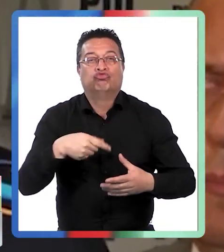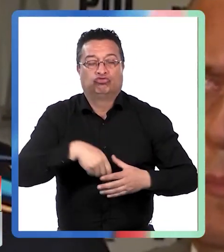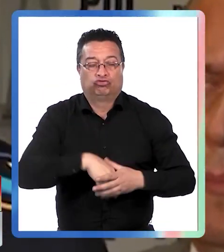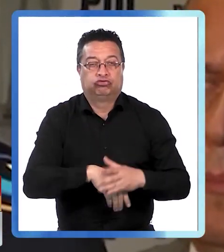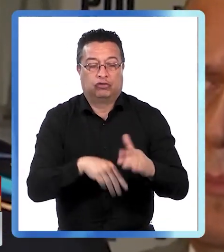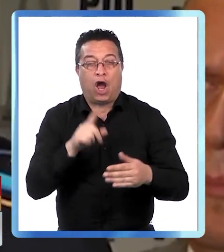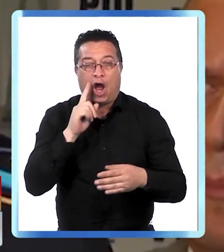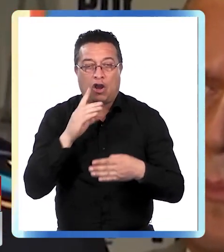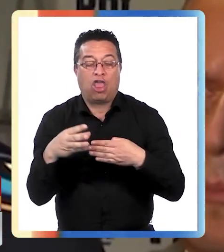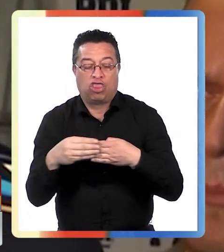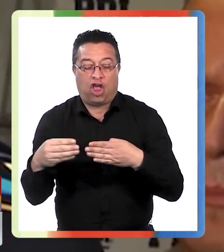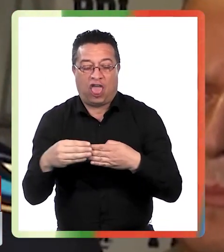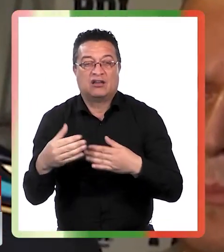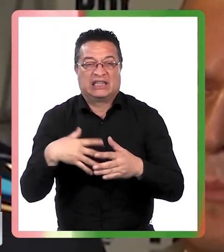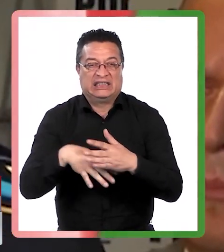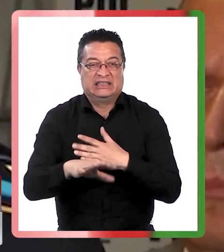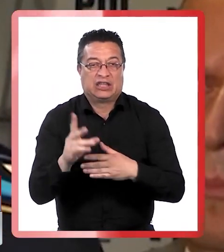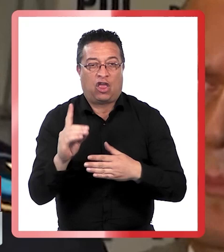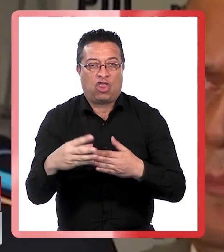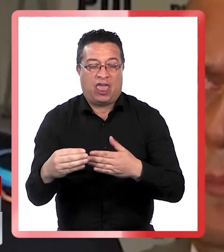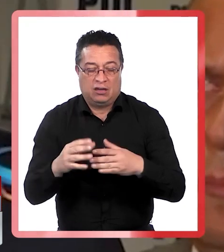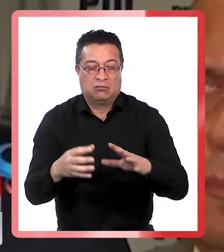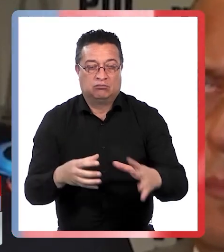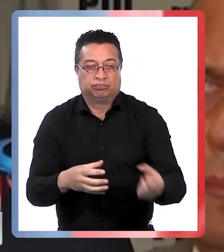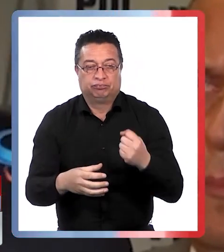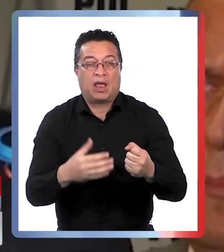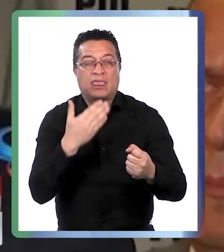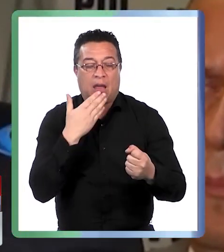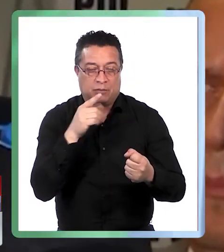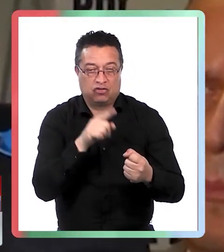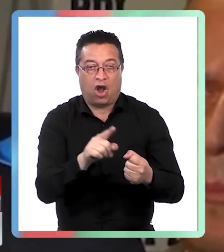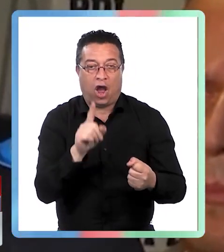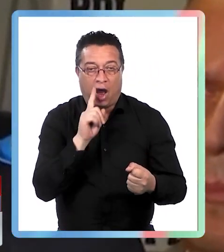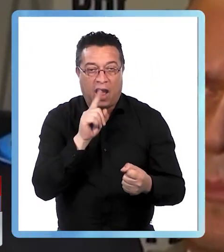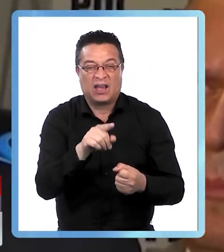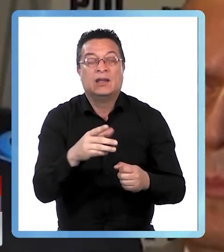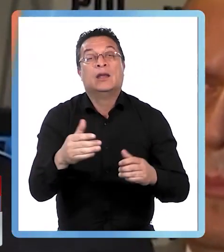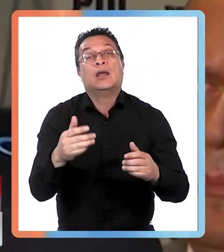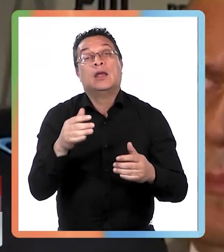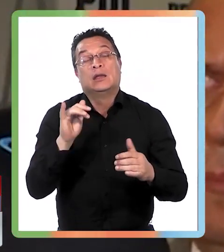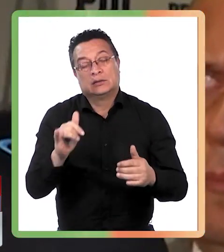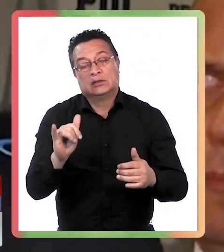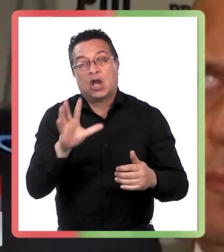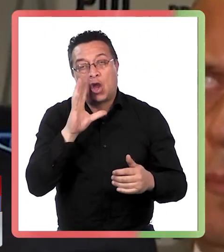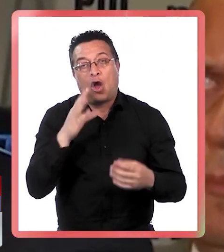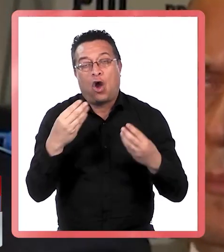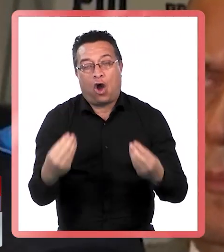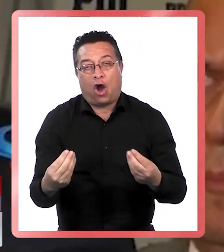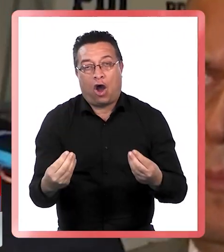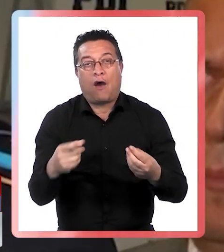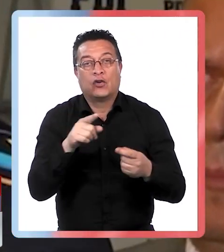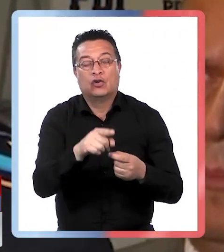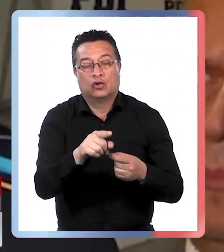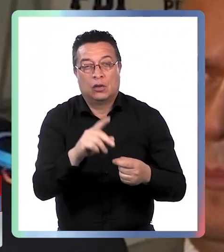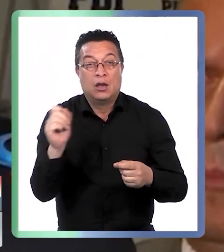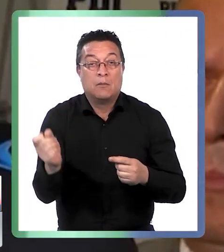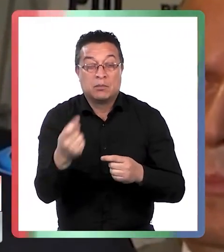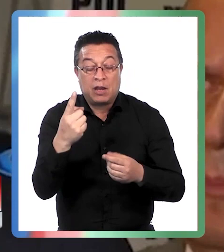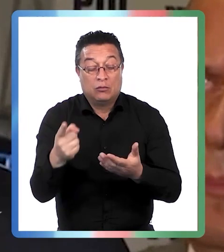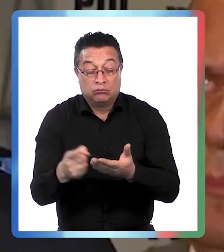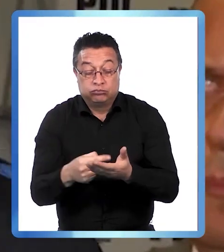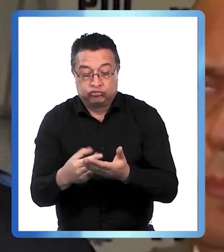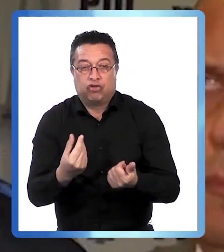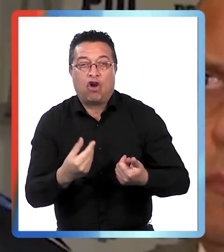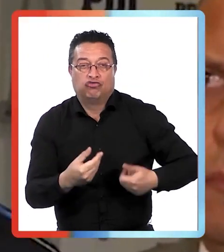hay dólares alrededor de 15 dólares si obviamente es el